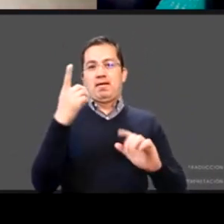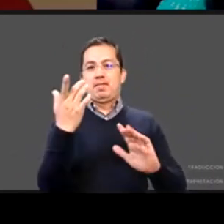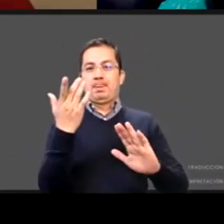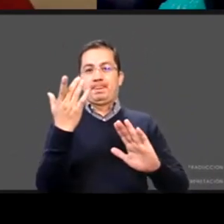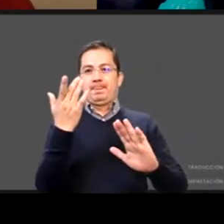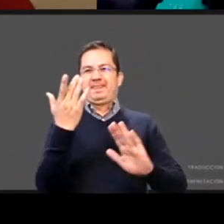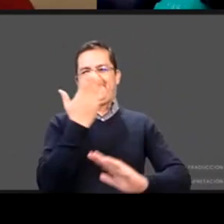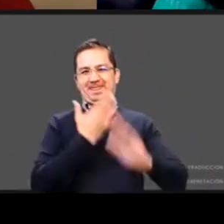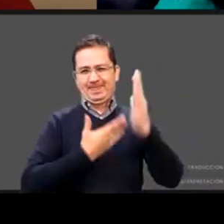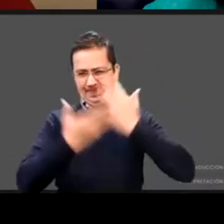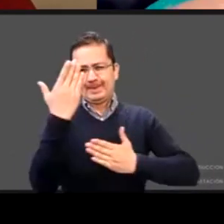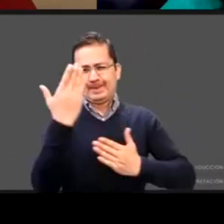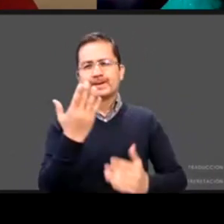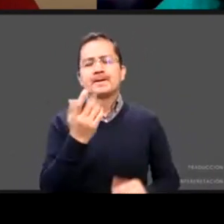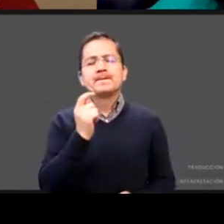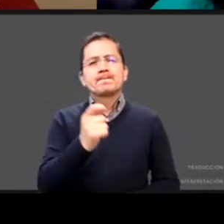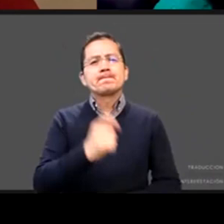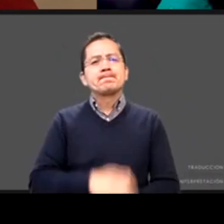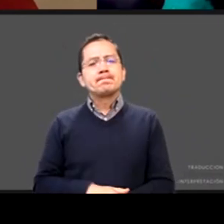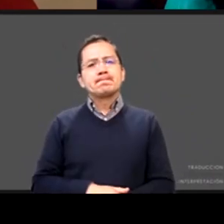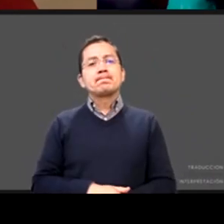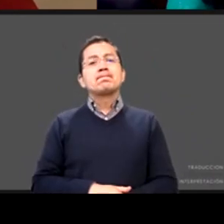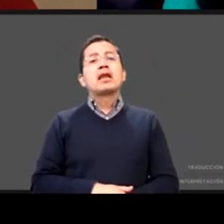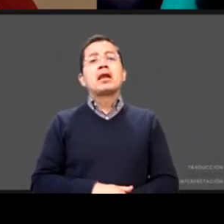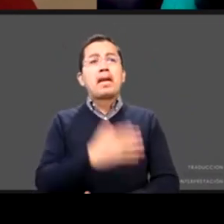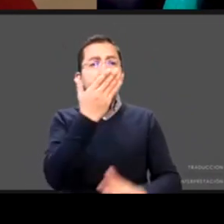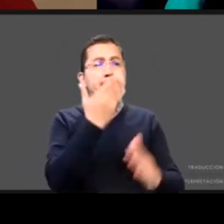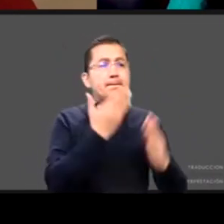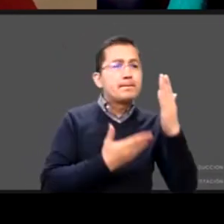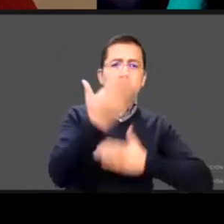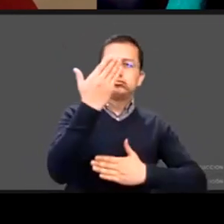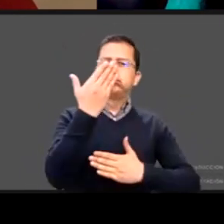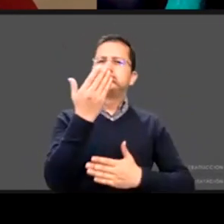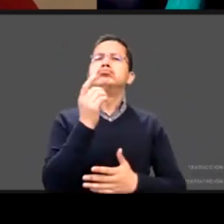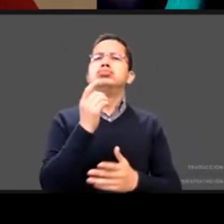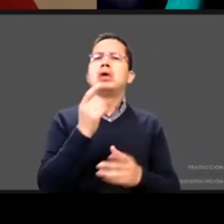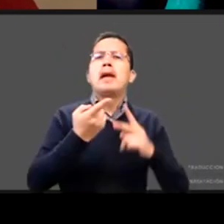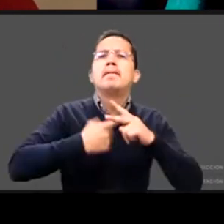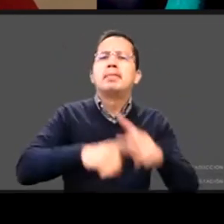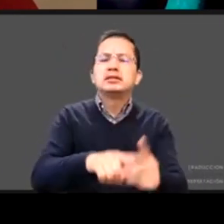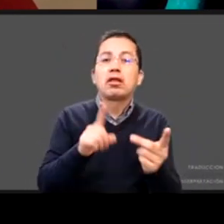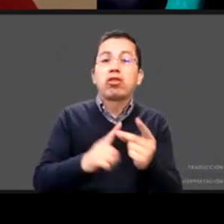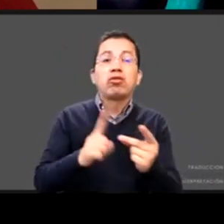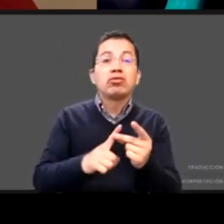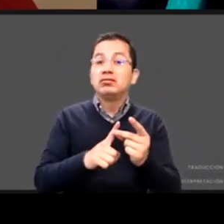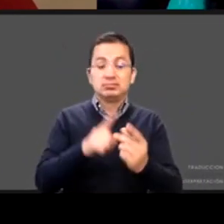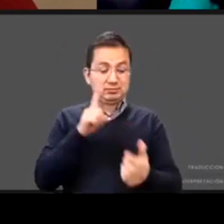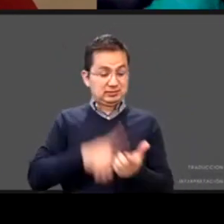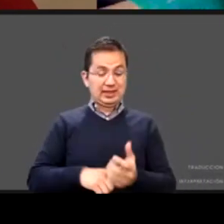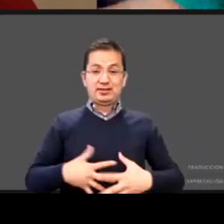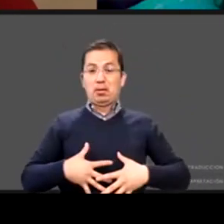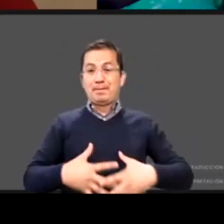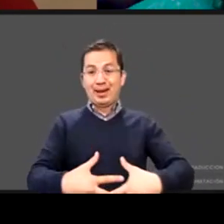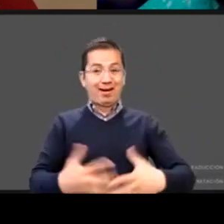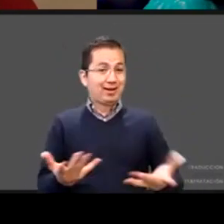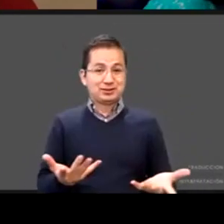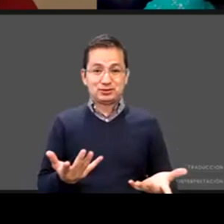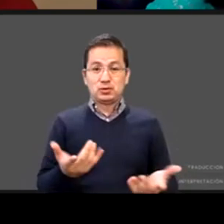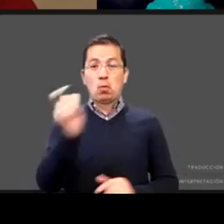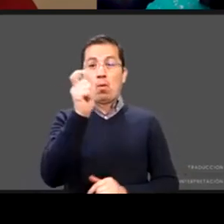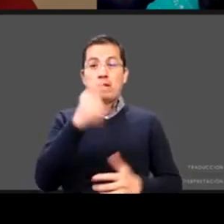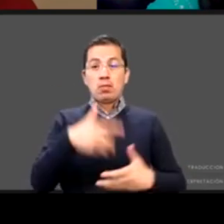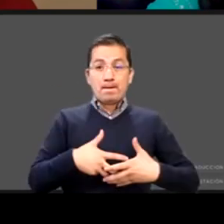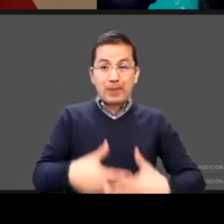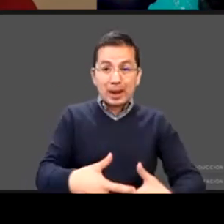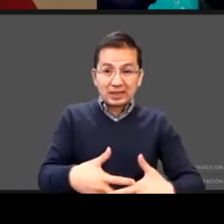recordar que el desarrollo empieza desde el embarazo y entonces hay mensajes puntuales que deberíamos ir considerando desde el embarazo ya Malena